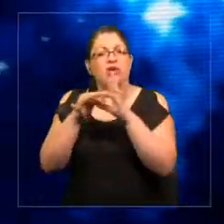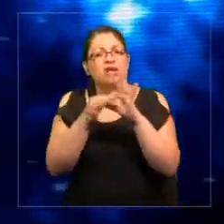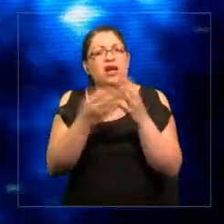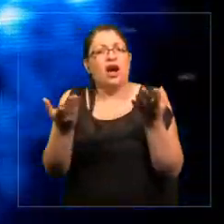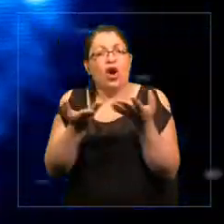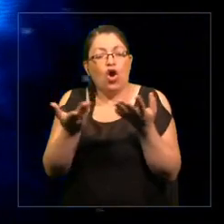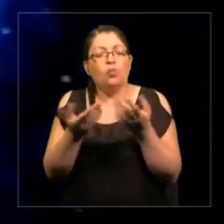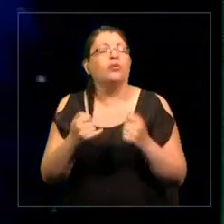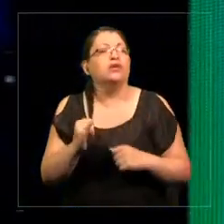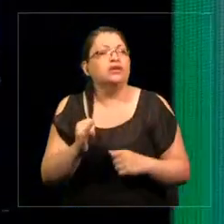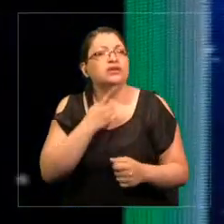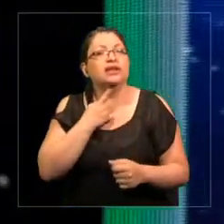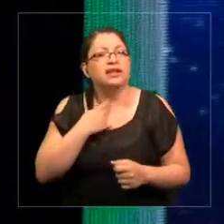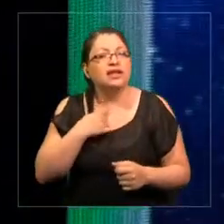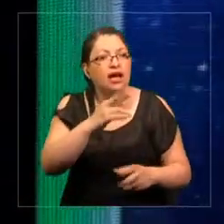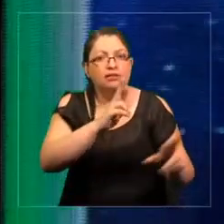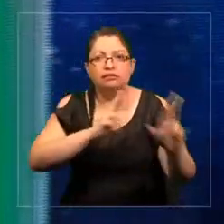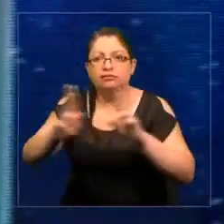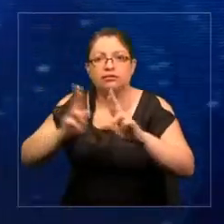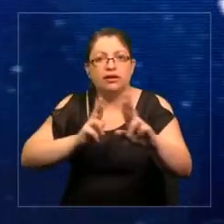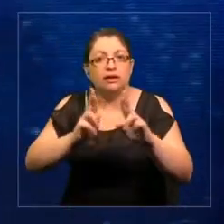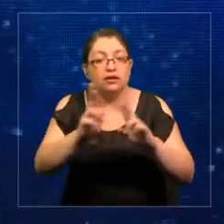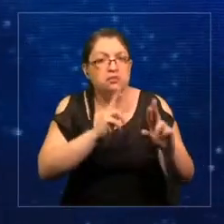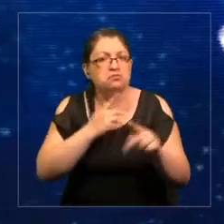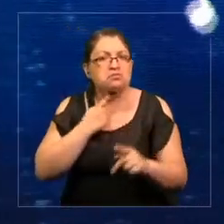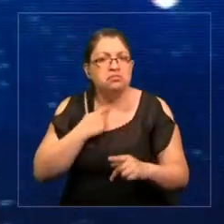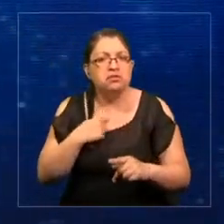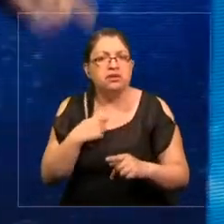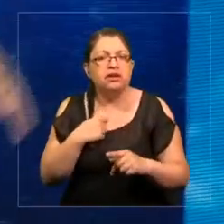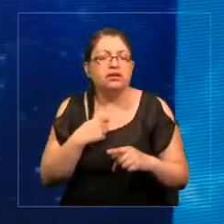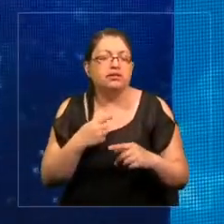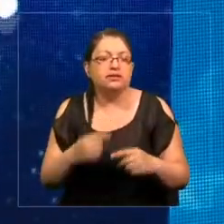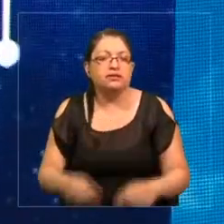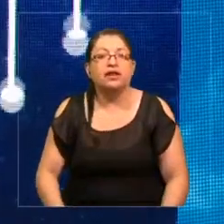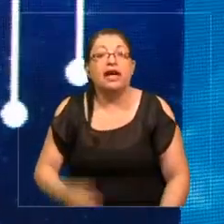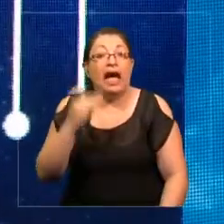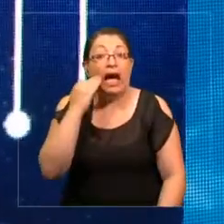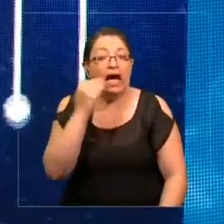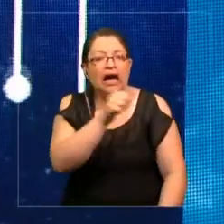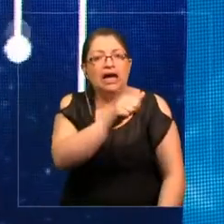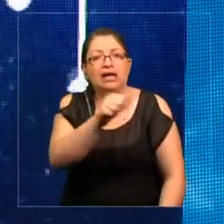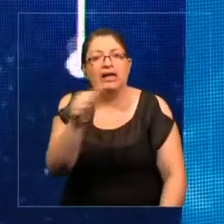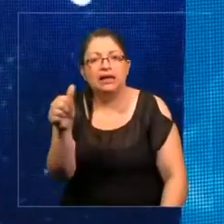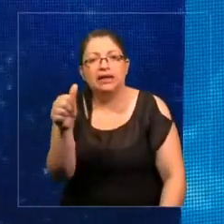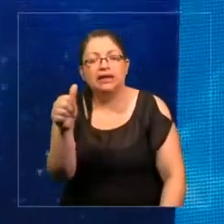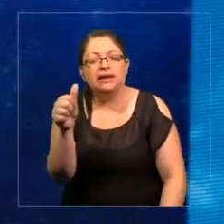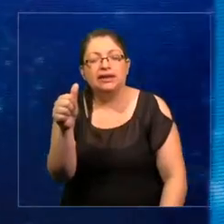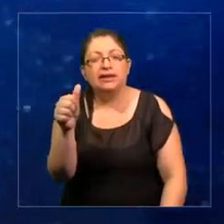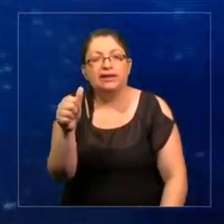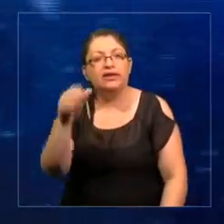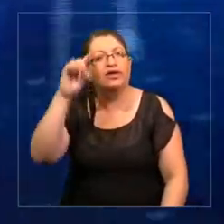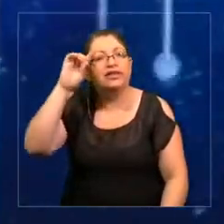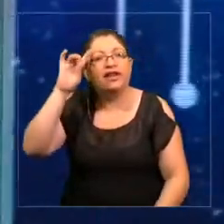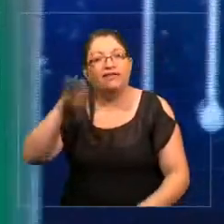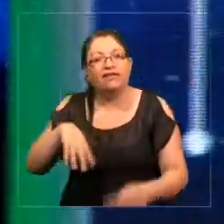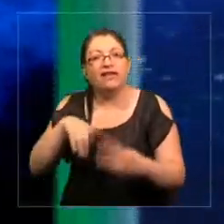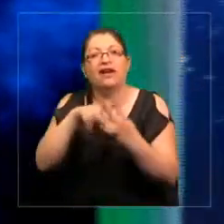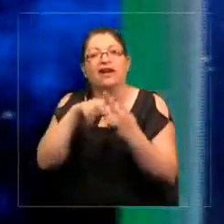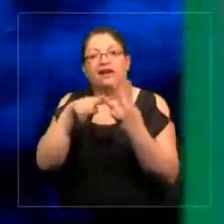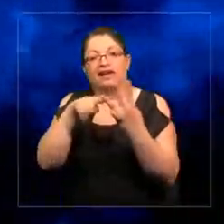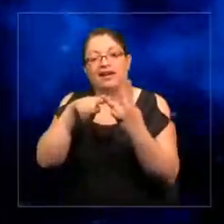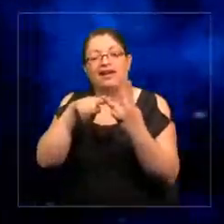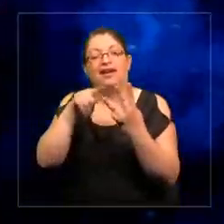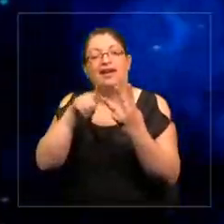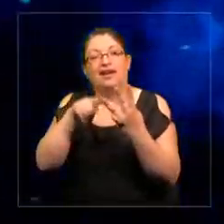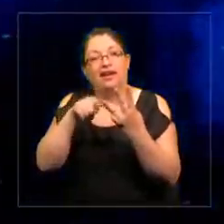fue interesante escuchar su respuesta. La mayor parte de ellos, obviamente, sabían que el cambio climático